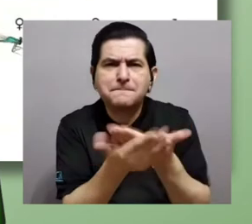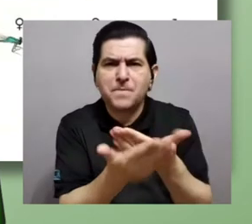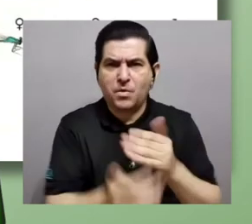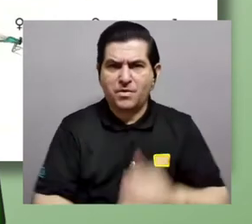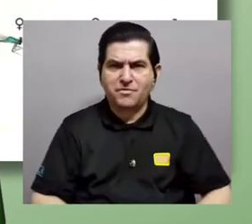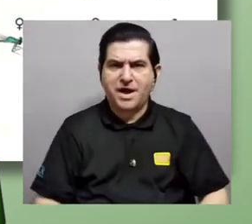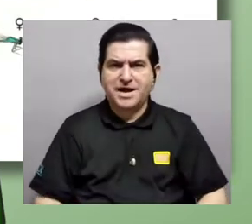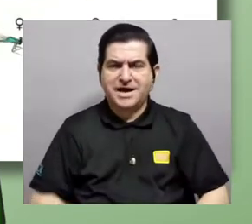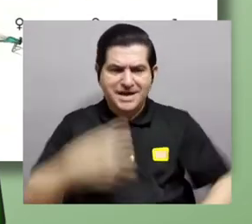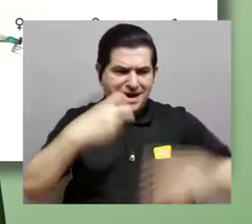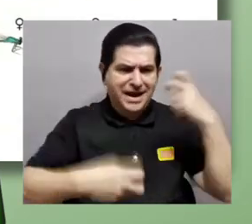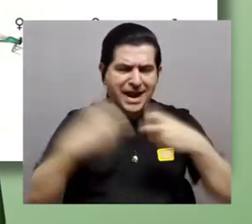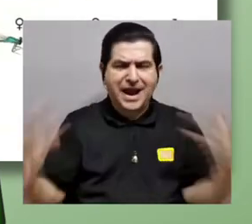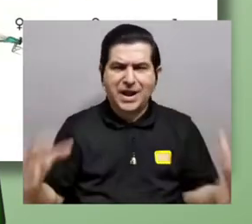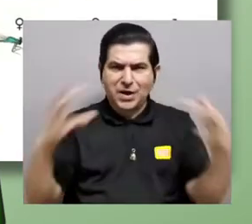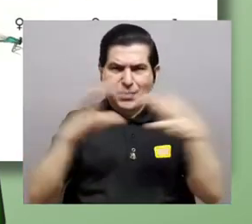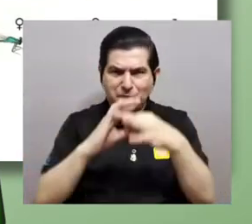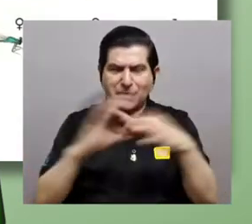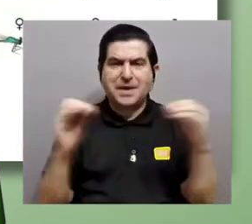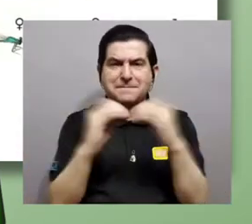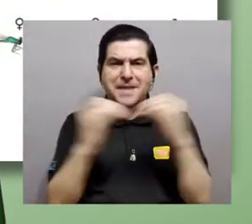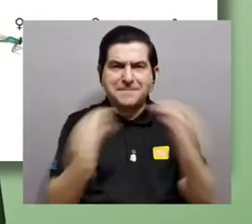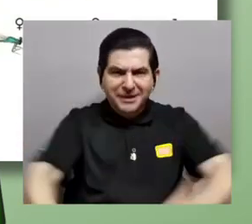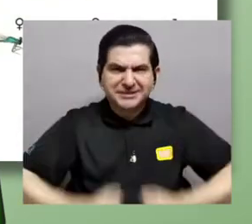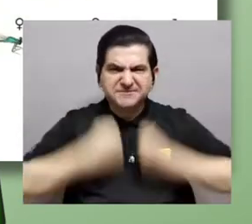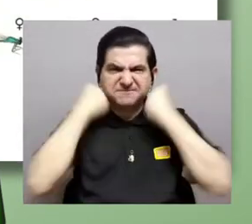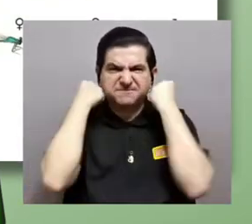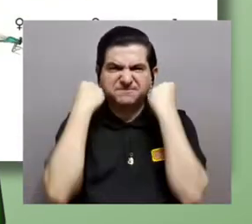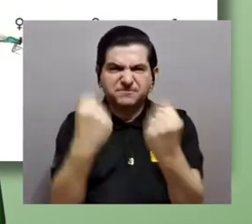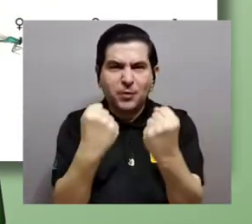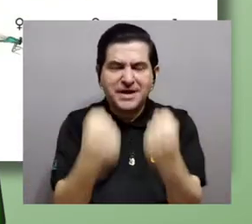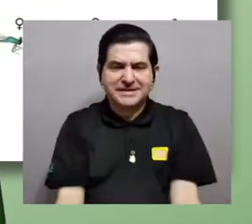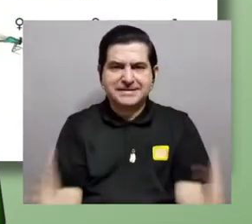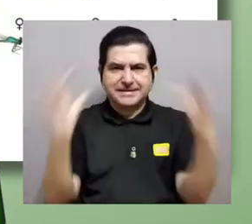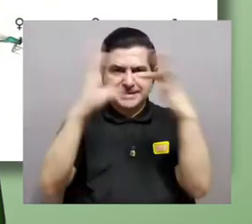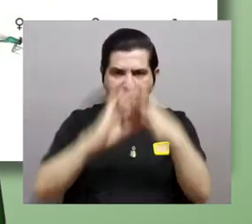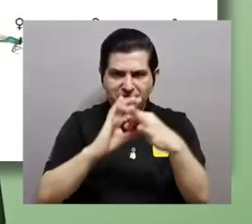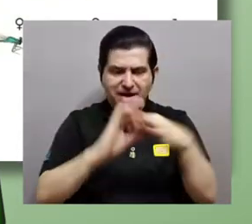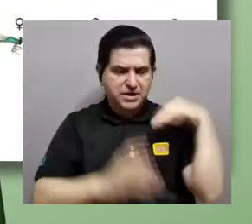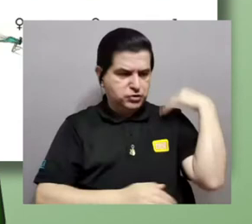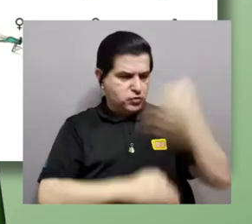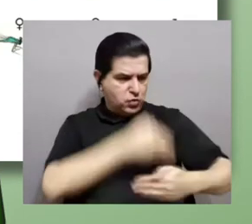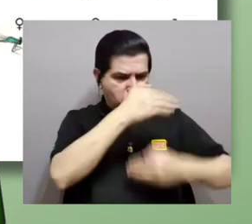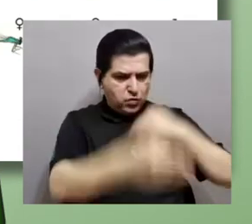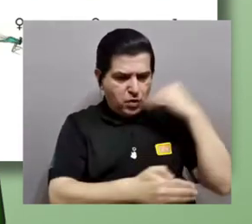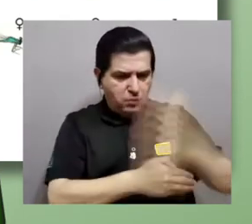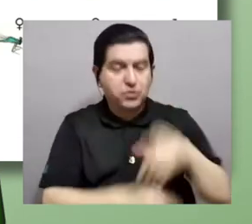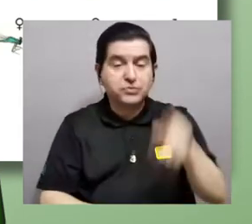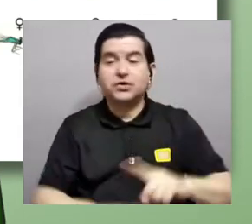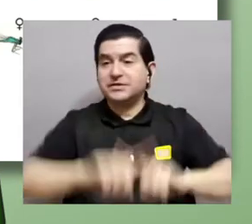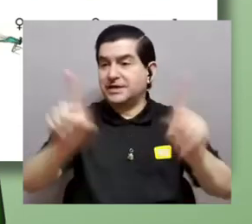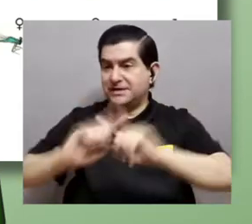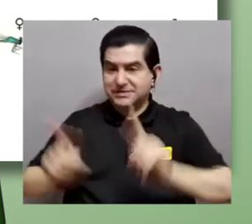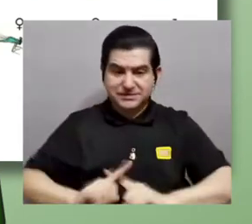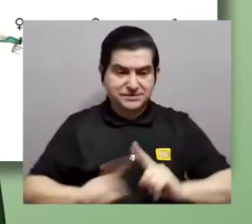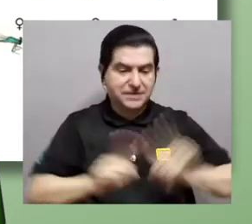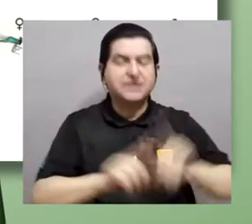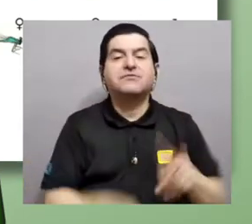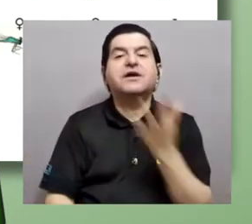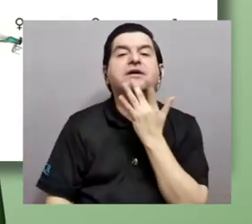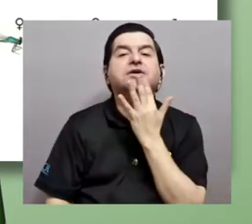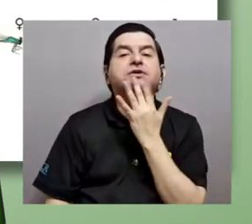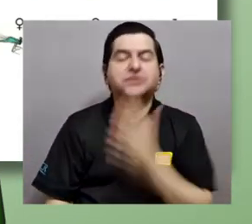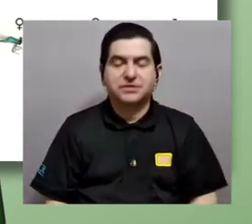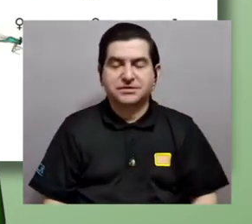conflicto sexual más intenso se relaciona con la evolución de esta diversidad de coloraciones